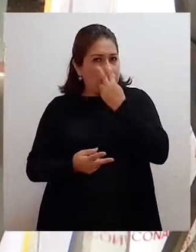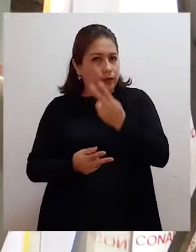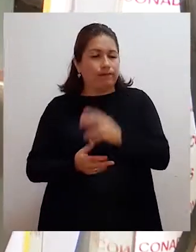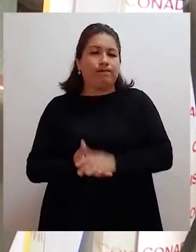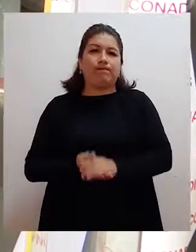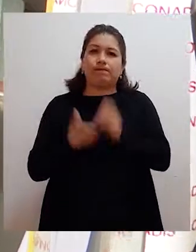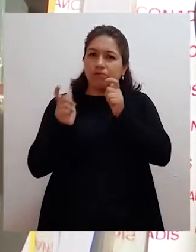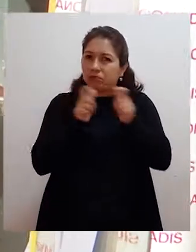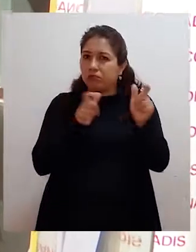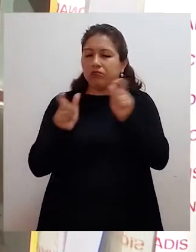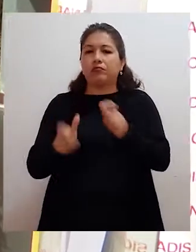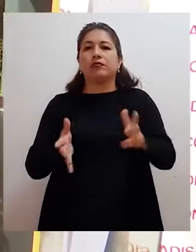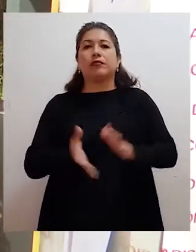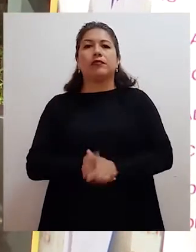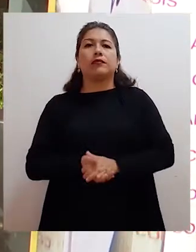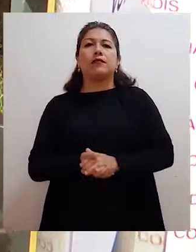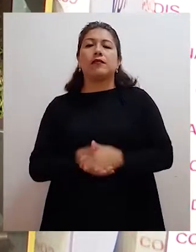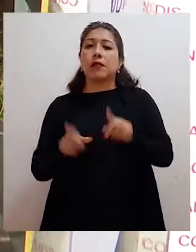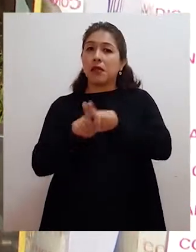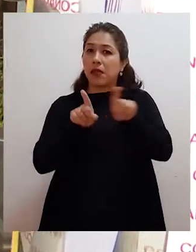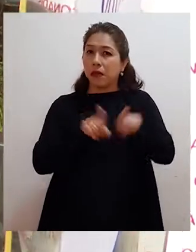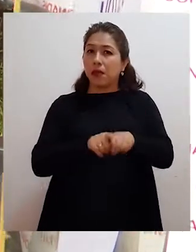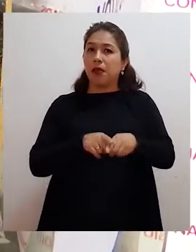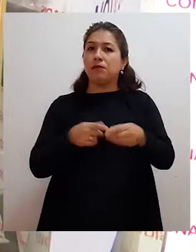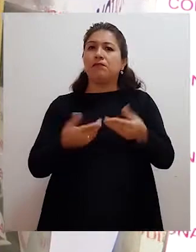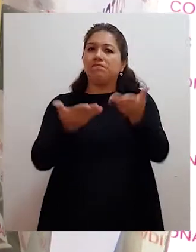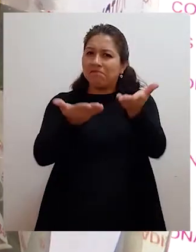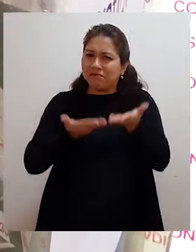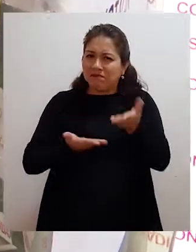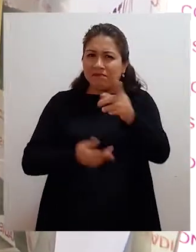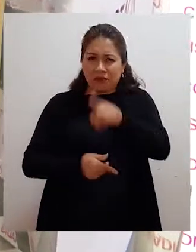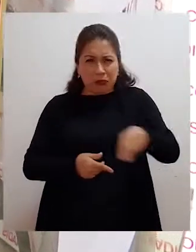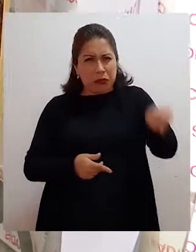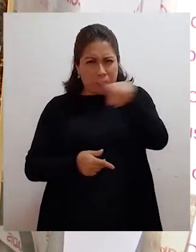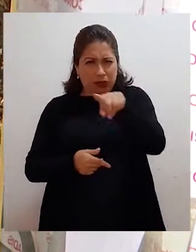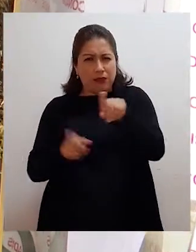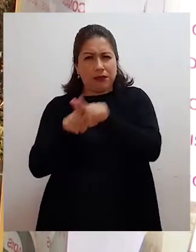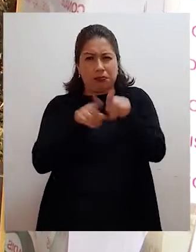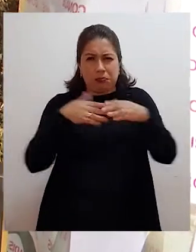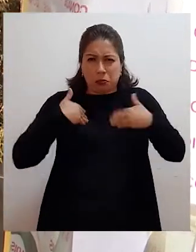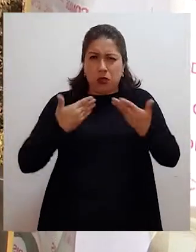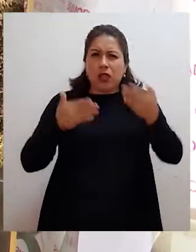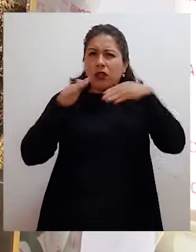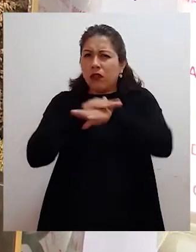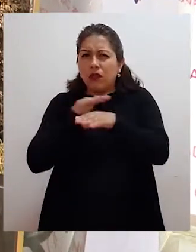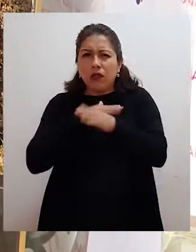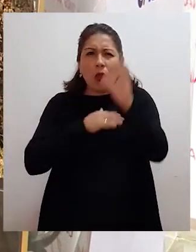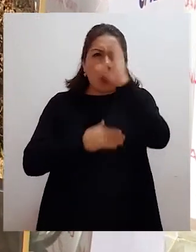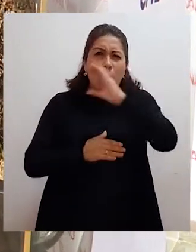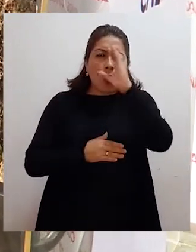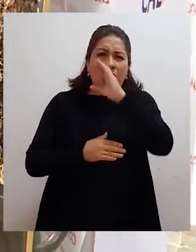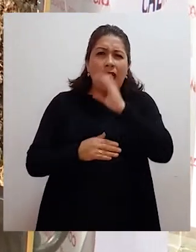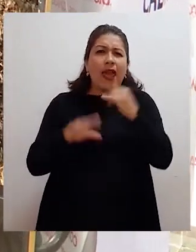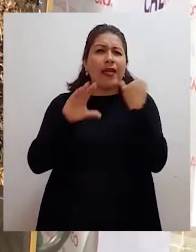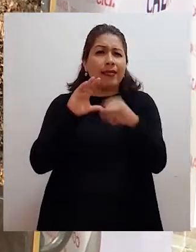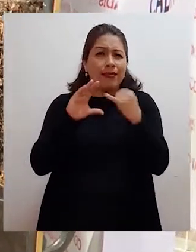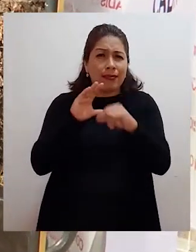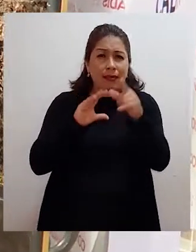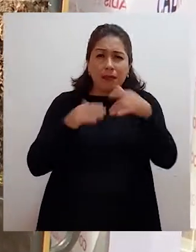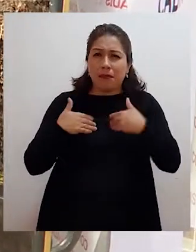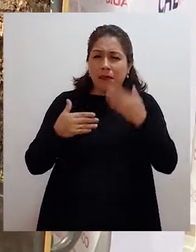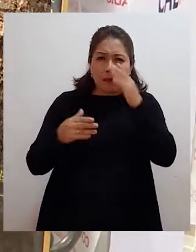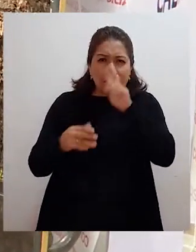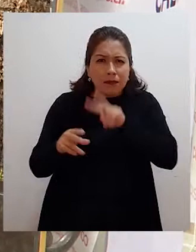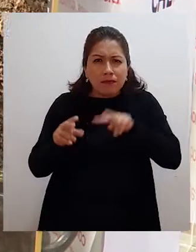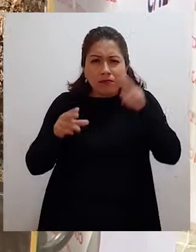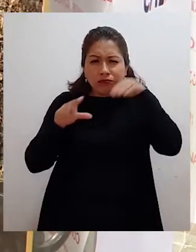Asimismo, los invitamos a nivel nacional a poder ingresar a nuestra página web, donde contarán